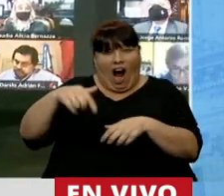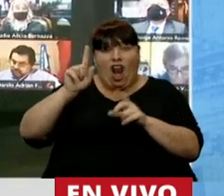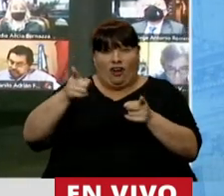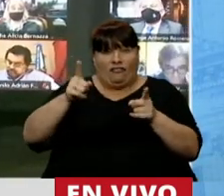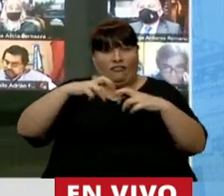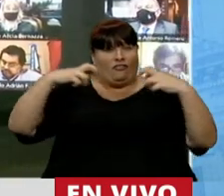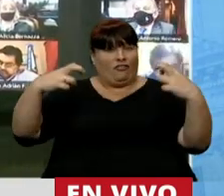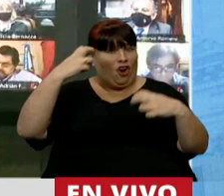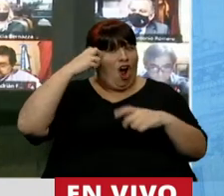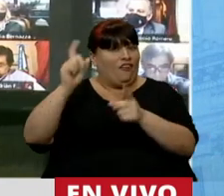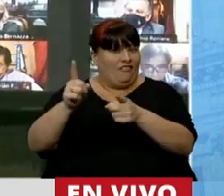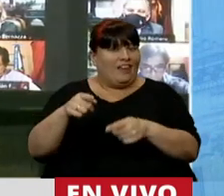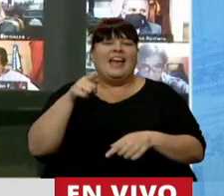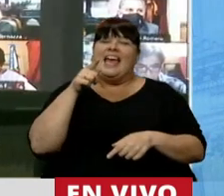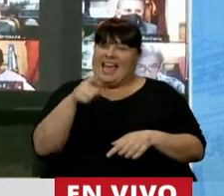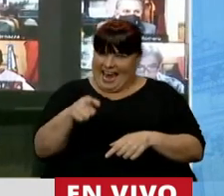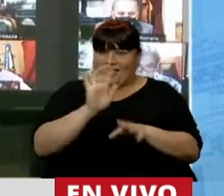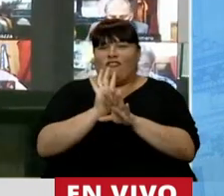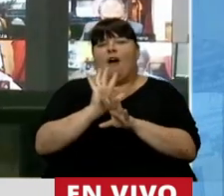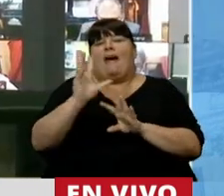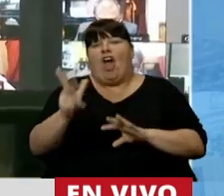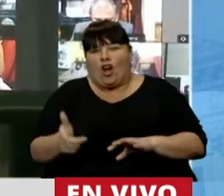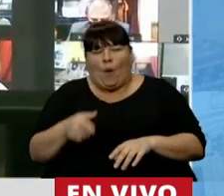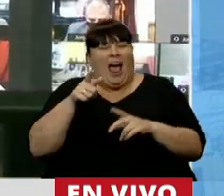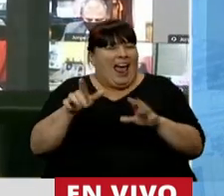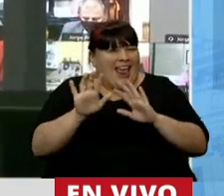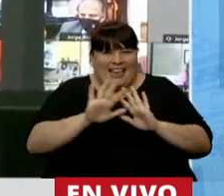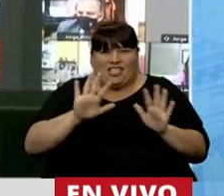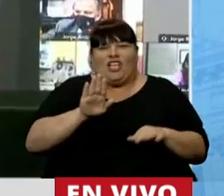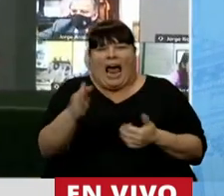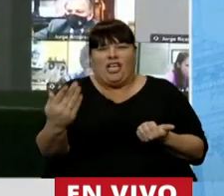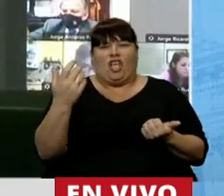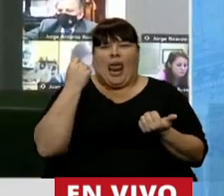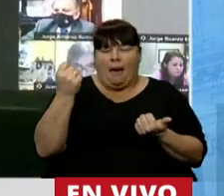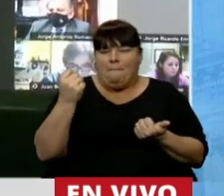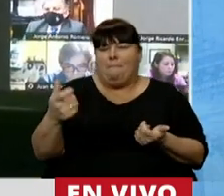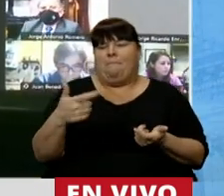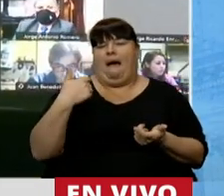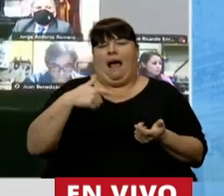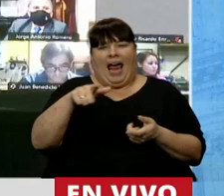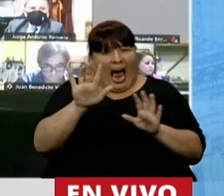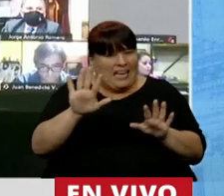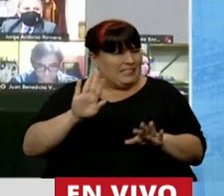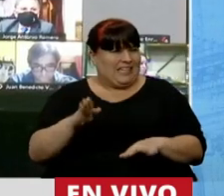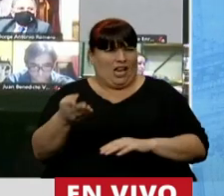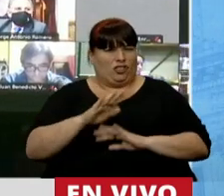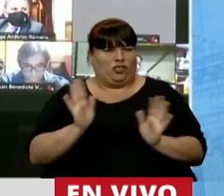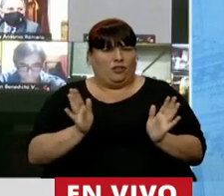sentados también ahí. Eso sí que es delincuencia, eso sí que es traición a la patria, eso que se hizo.